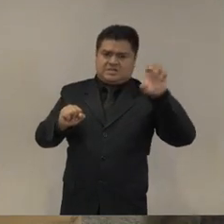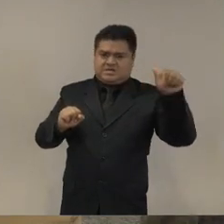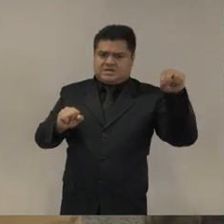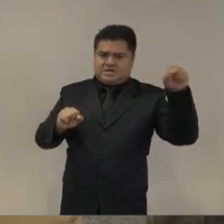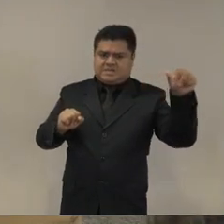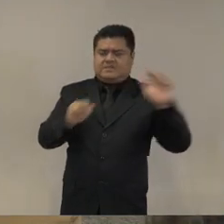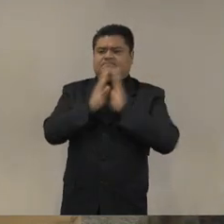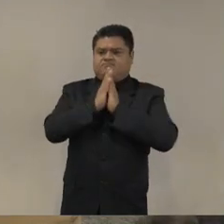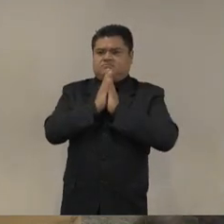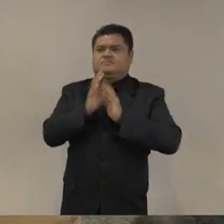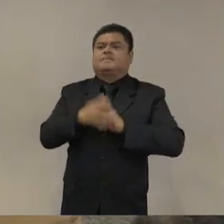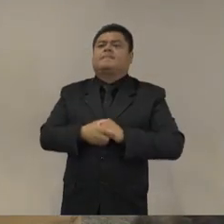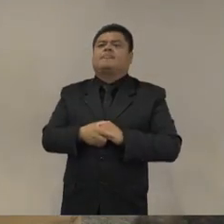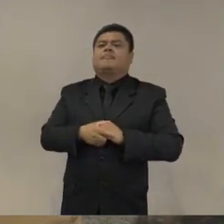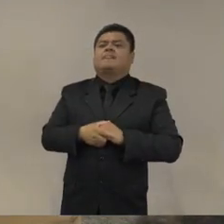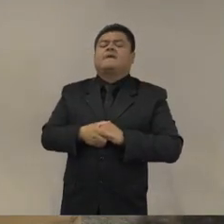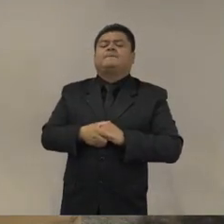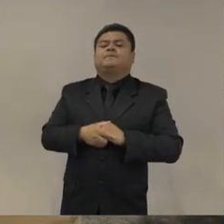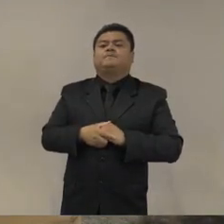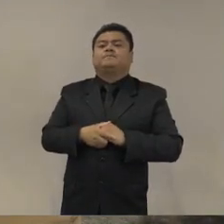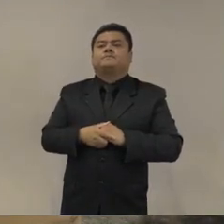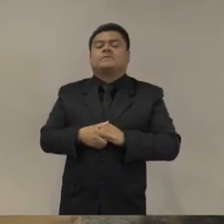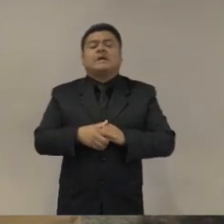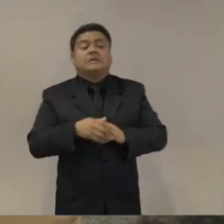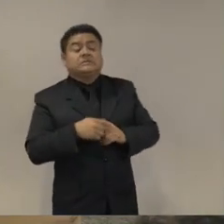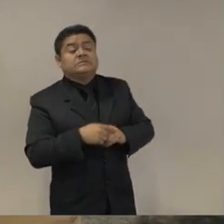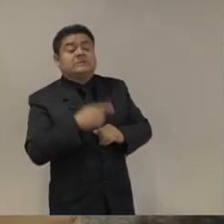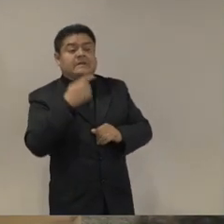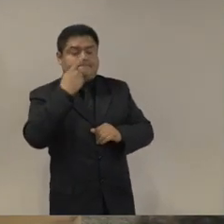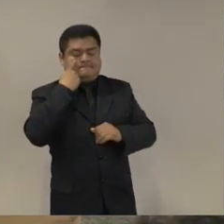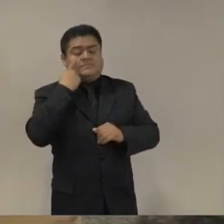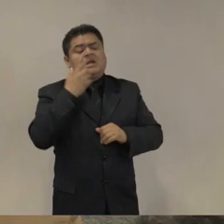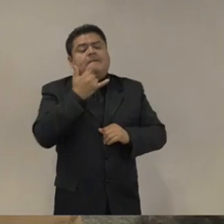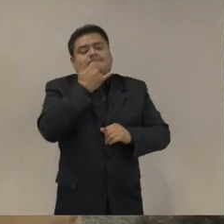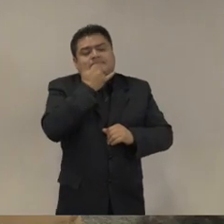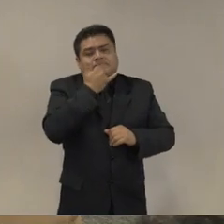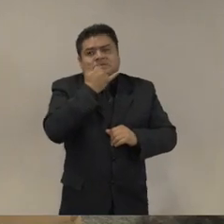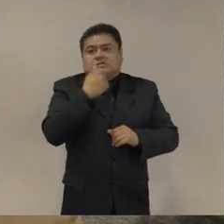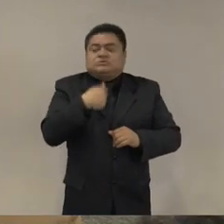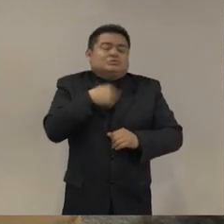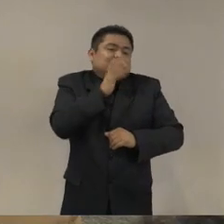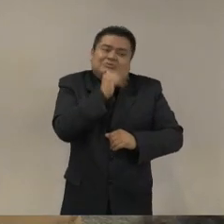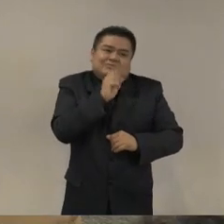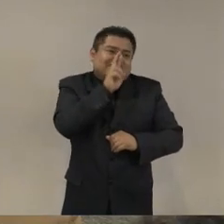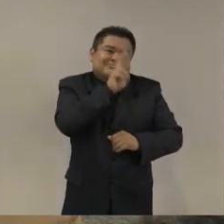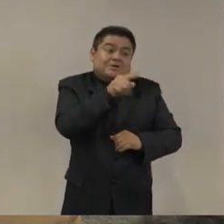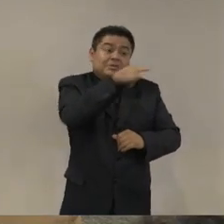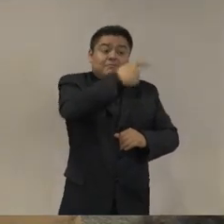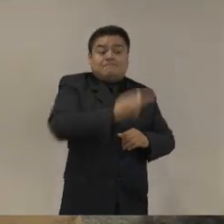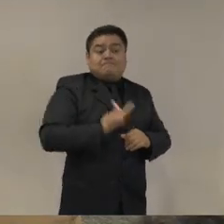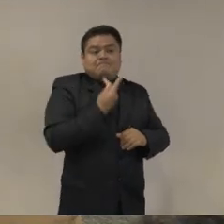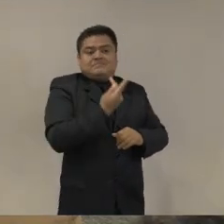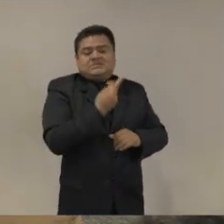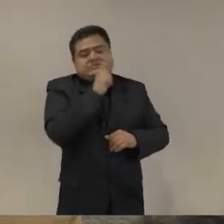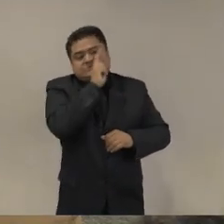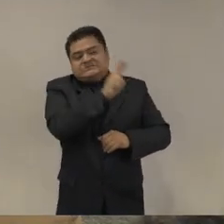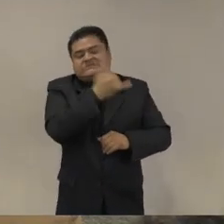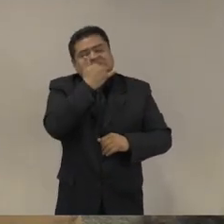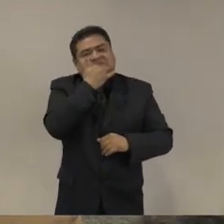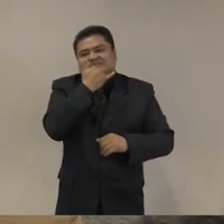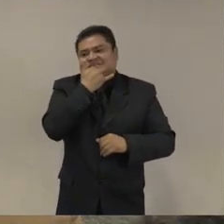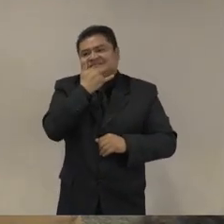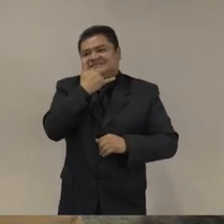favor Gabriela lo siento pero creo que voy a decepcionarte porque tampoco tengo la respuesta no yo tampoco no pasa nada